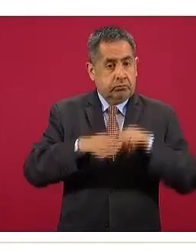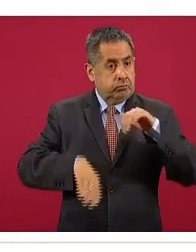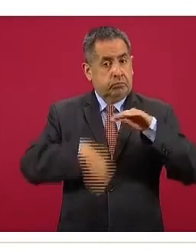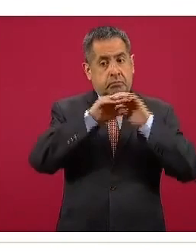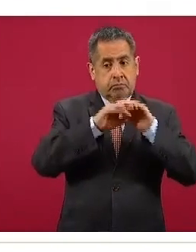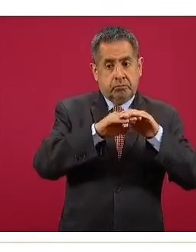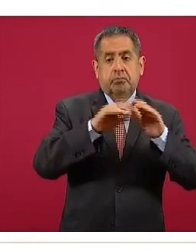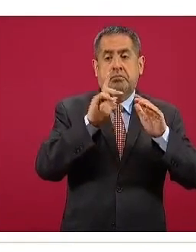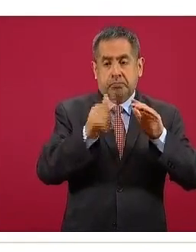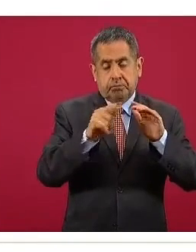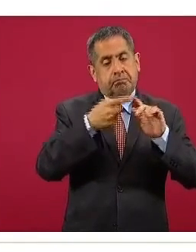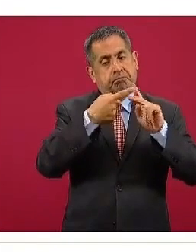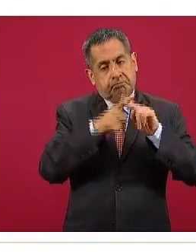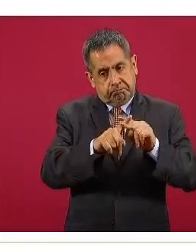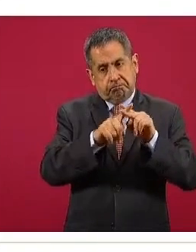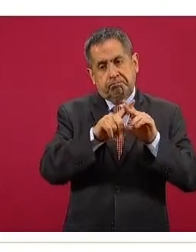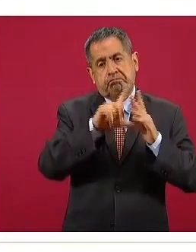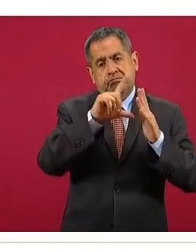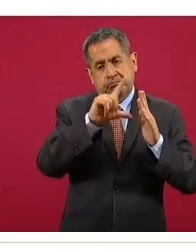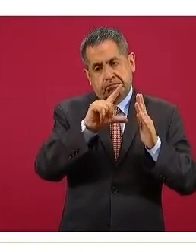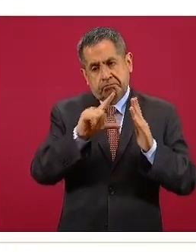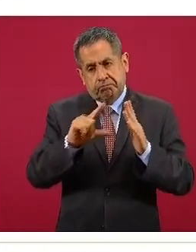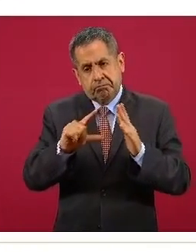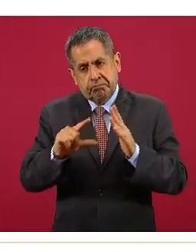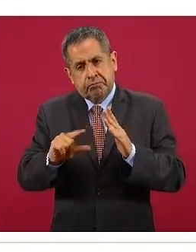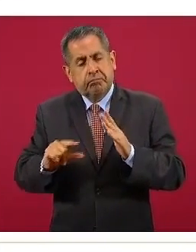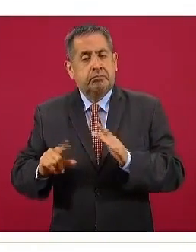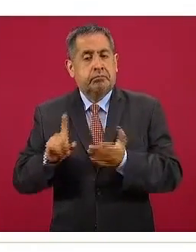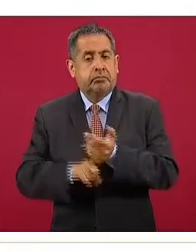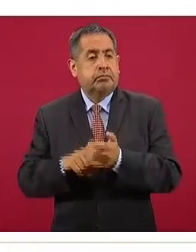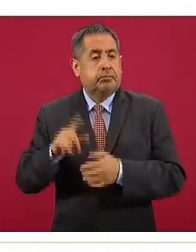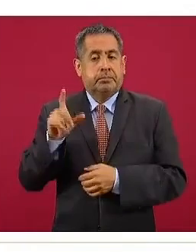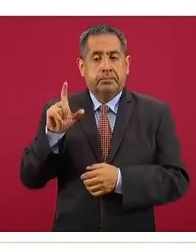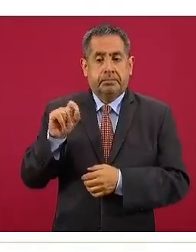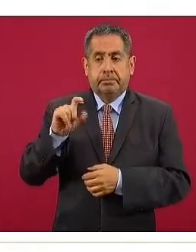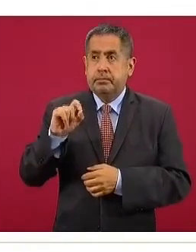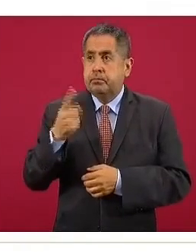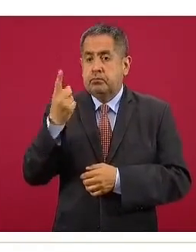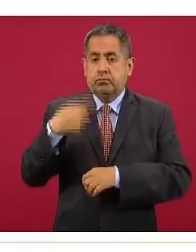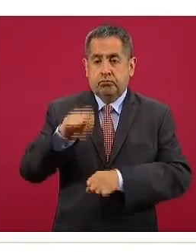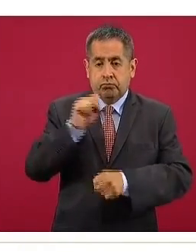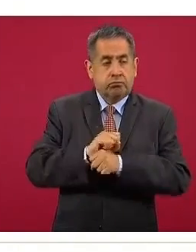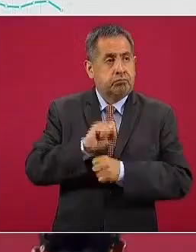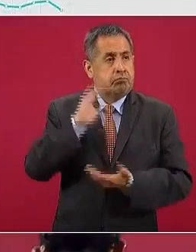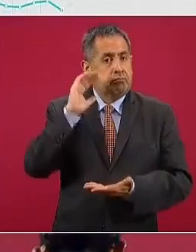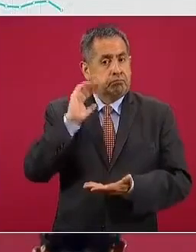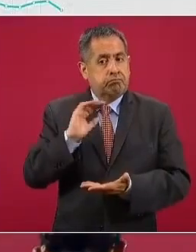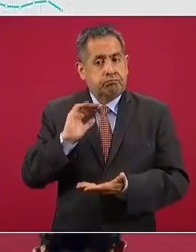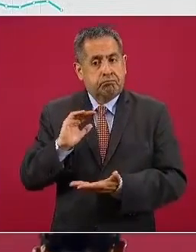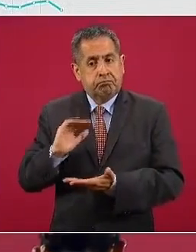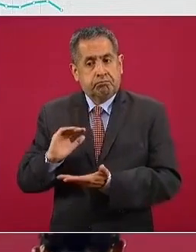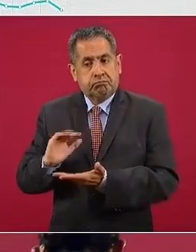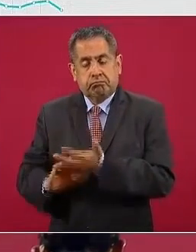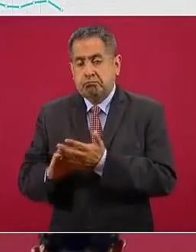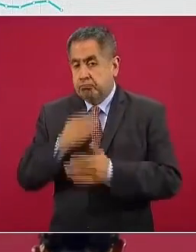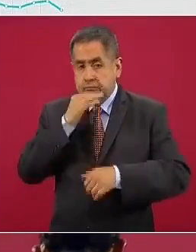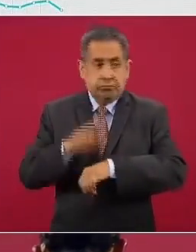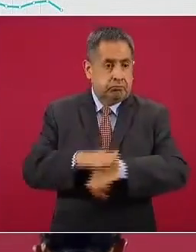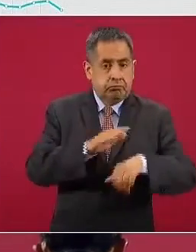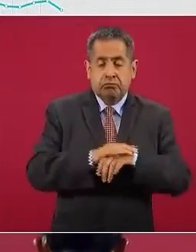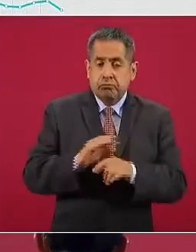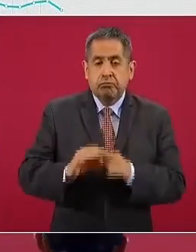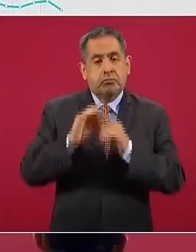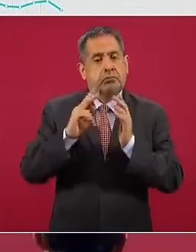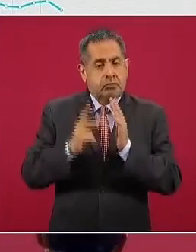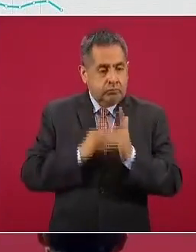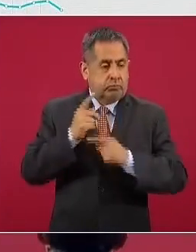máximo, un descenso sostenido, esto ya son veinte semanas, veintiún semanas de reducción. Habíamos destacado en varias ocasiones,